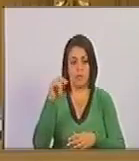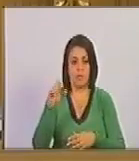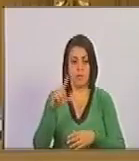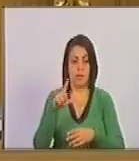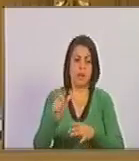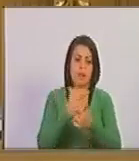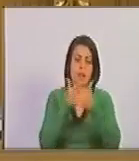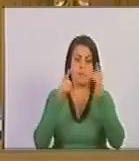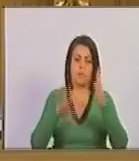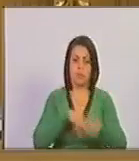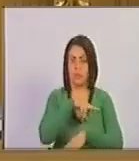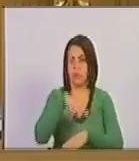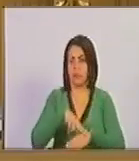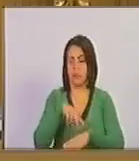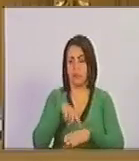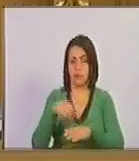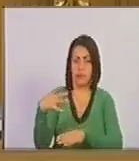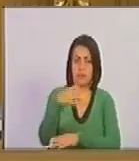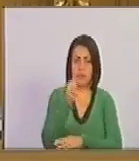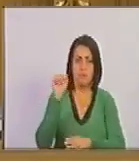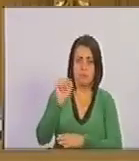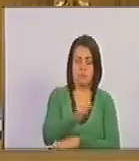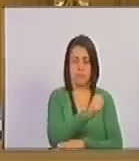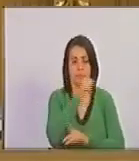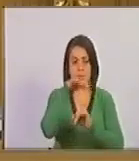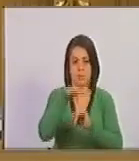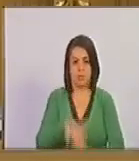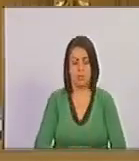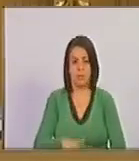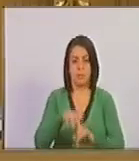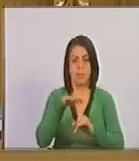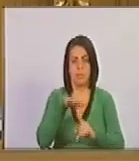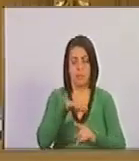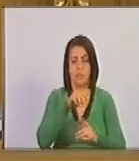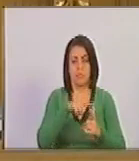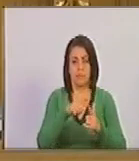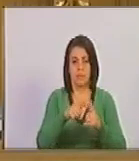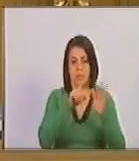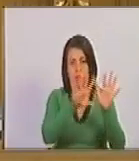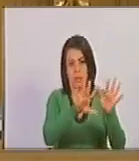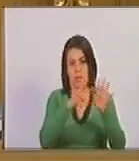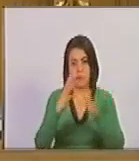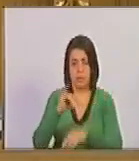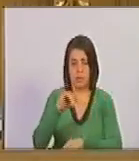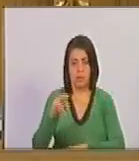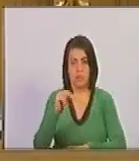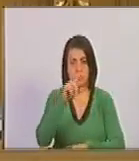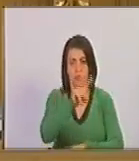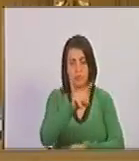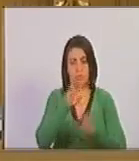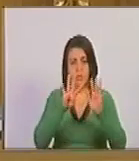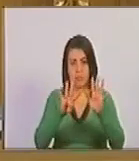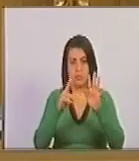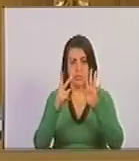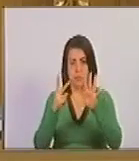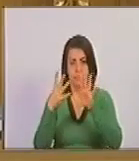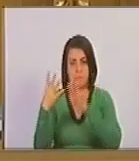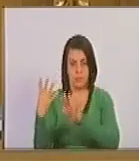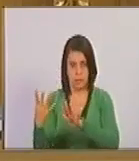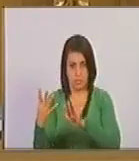en la cual logró derrotar la dictadura de Anastasio Somoza el 19 de julio de 1979,